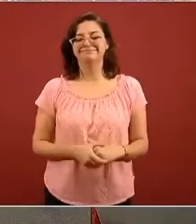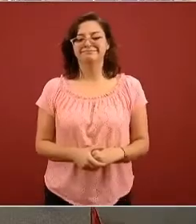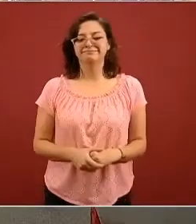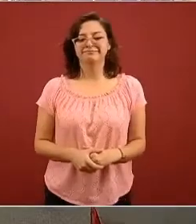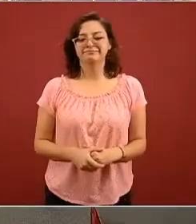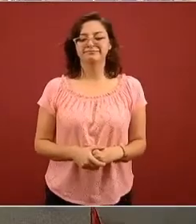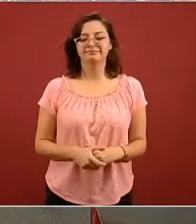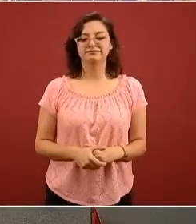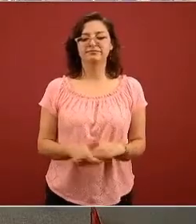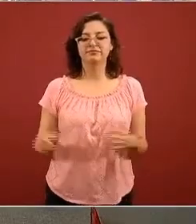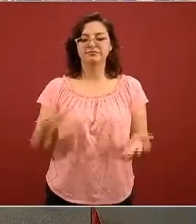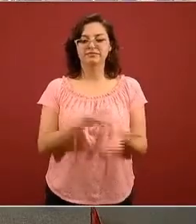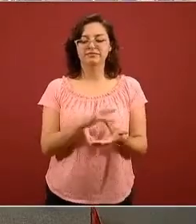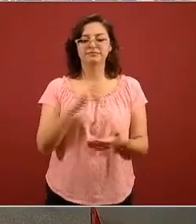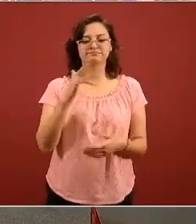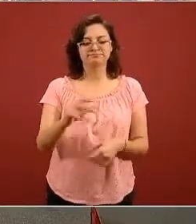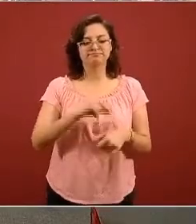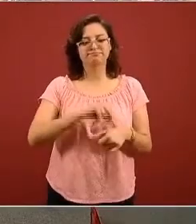gracias doctora